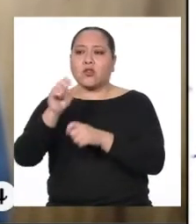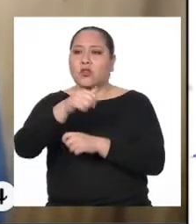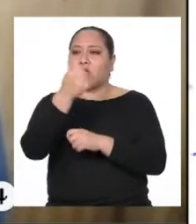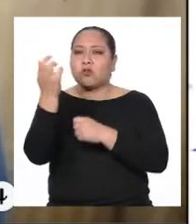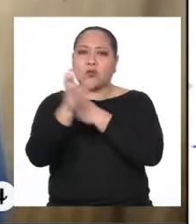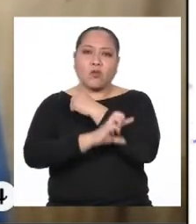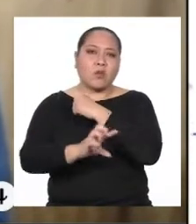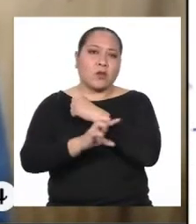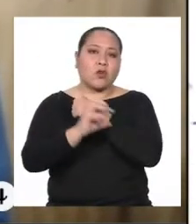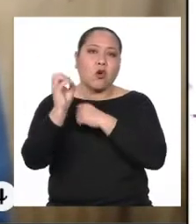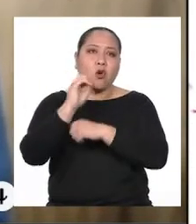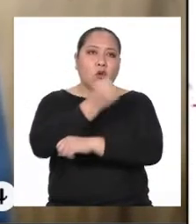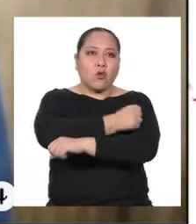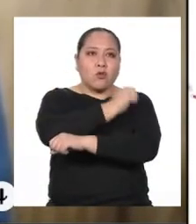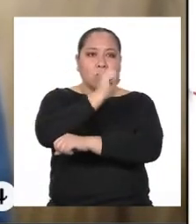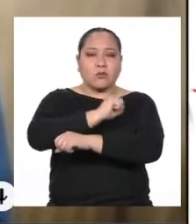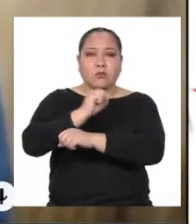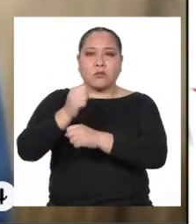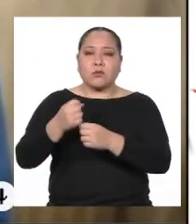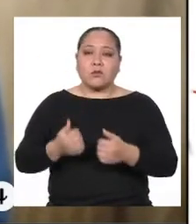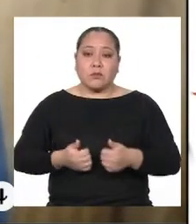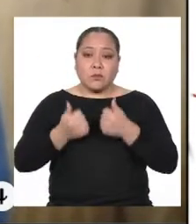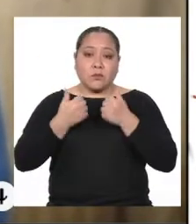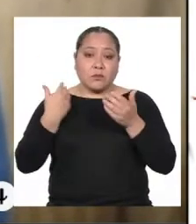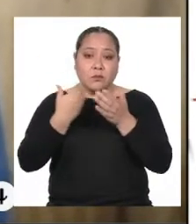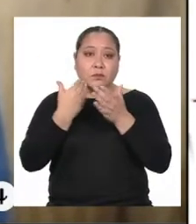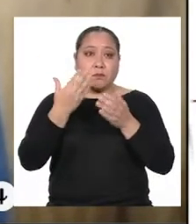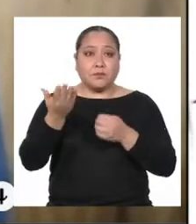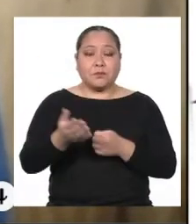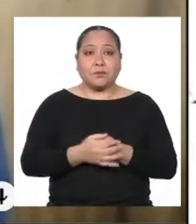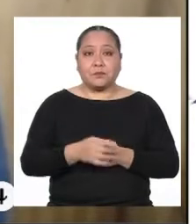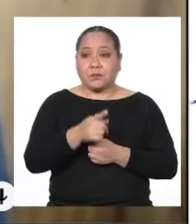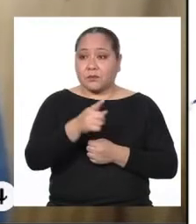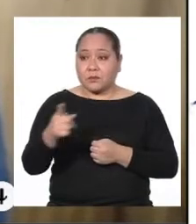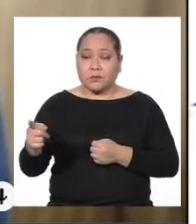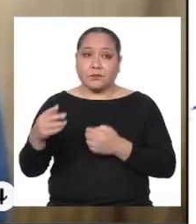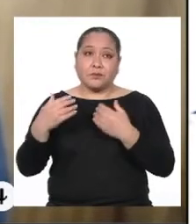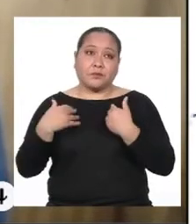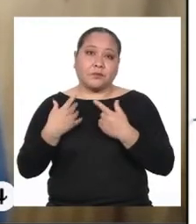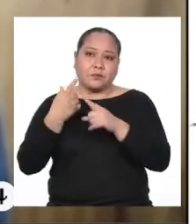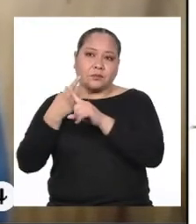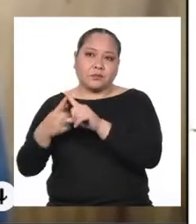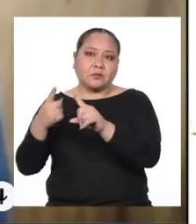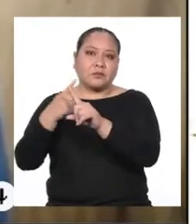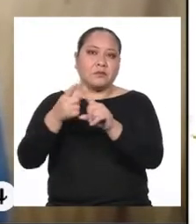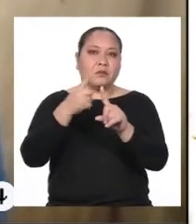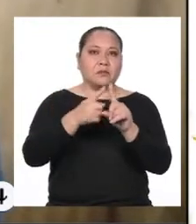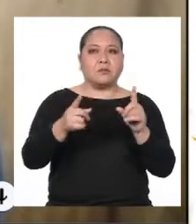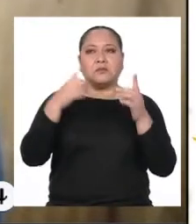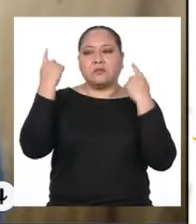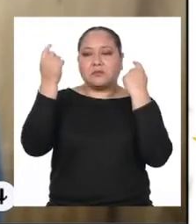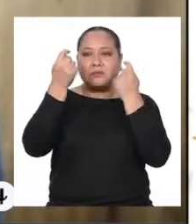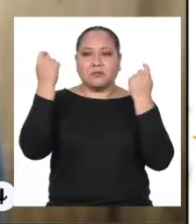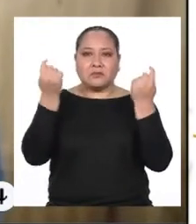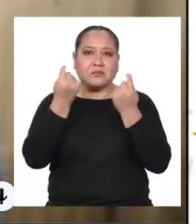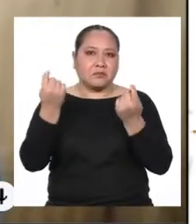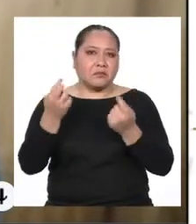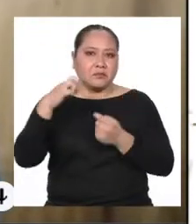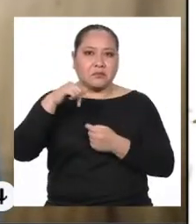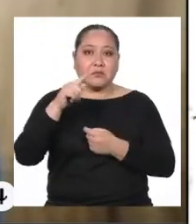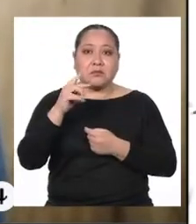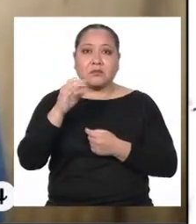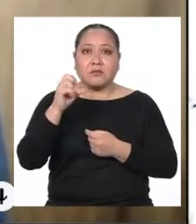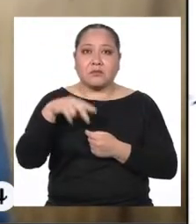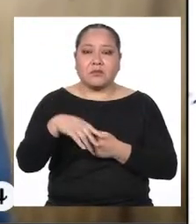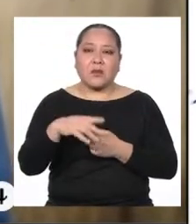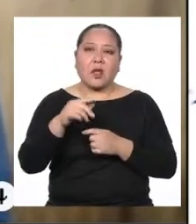o de la sierra que viven cerca Y ellos tienen diferentes fiestas patronales Tienen